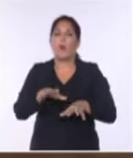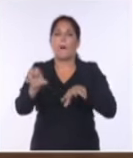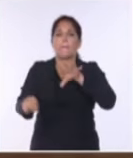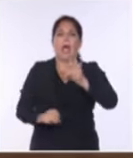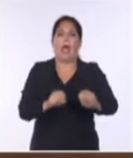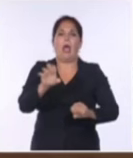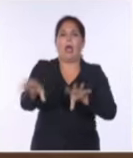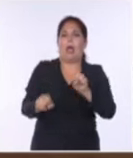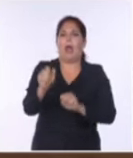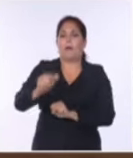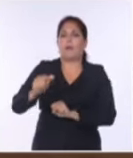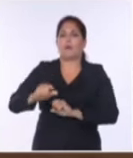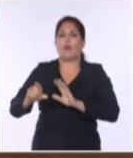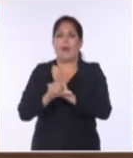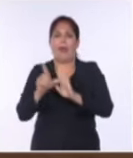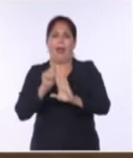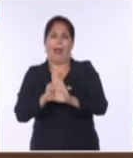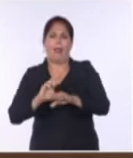de enfrentamiento